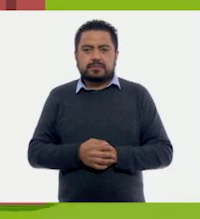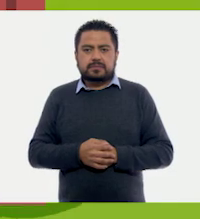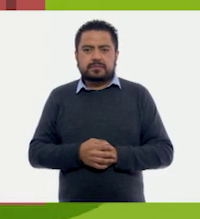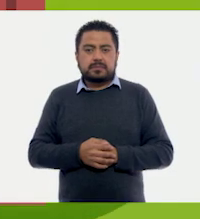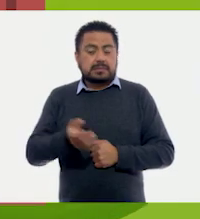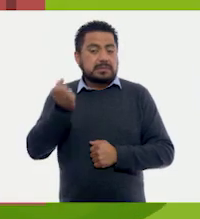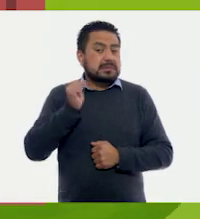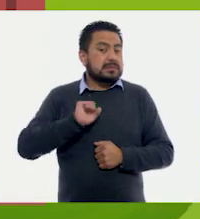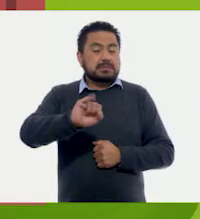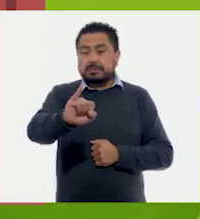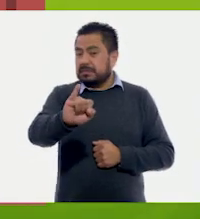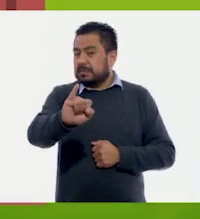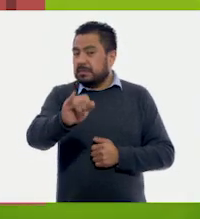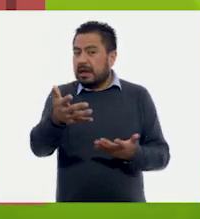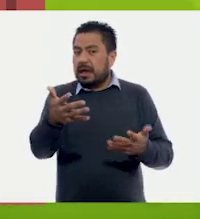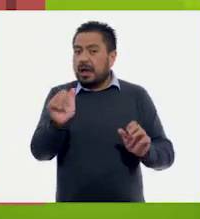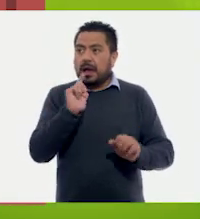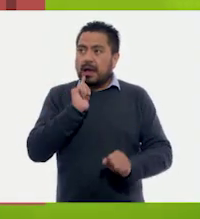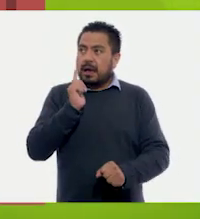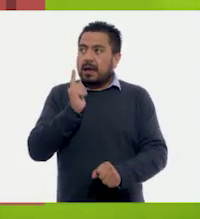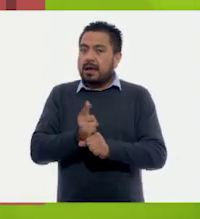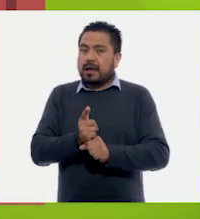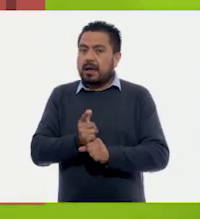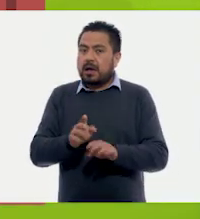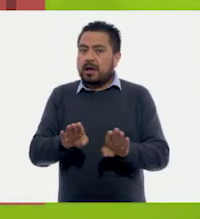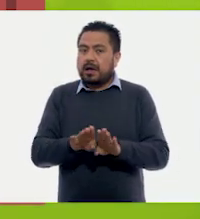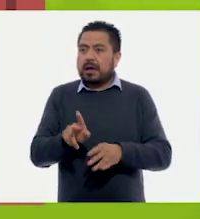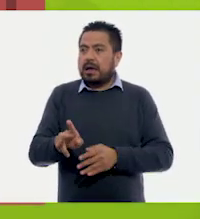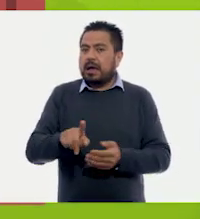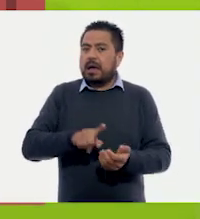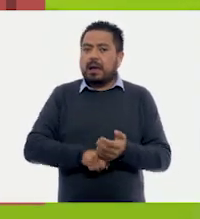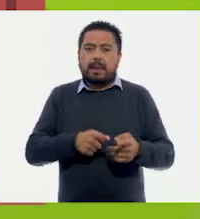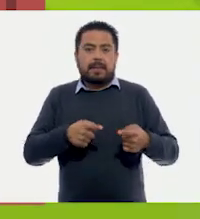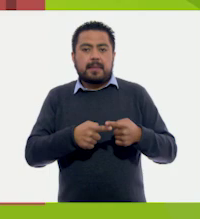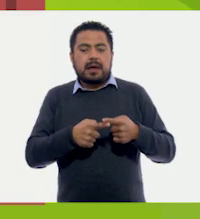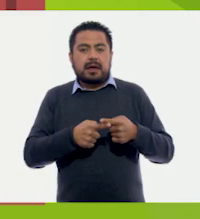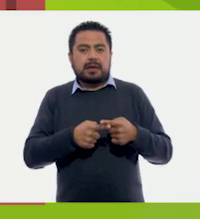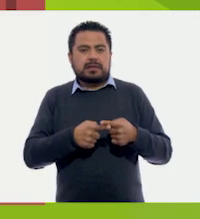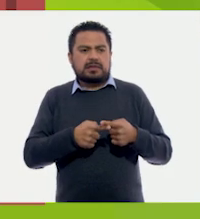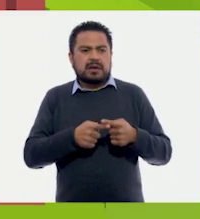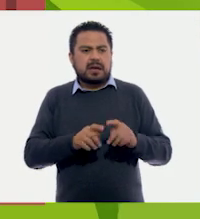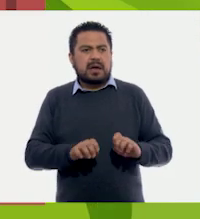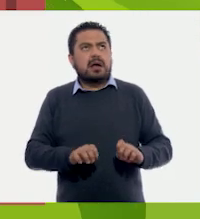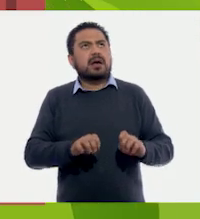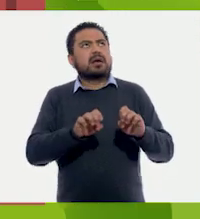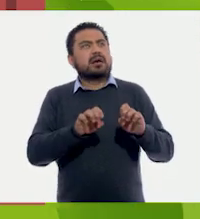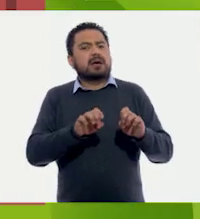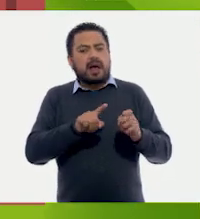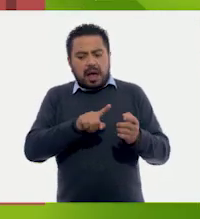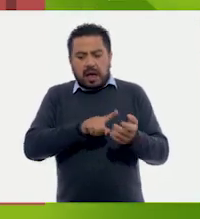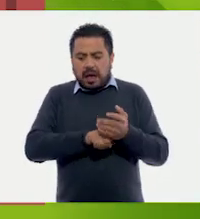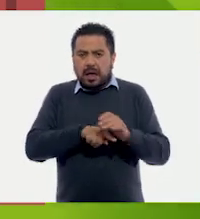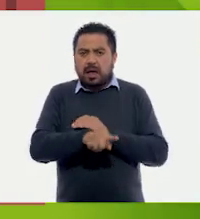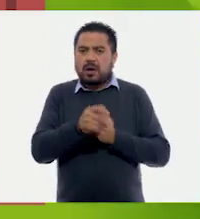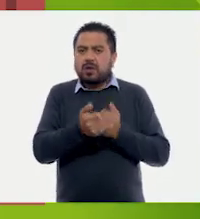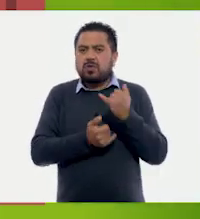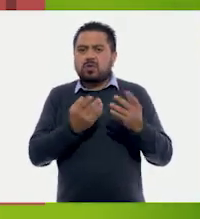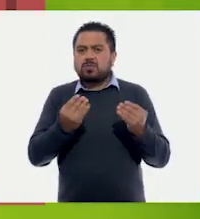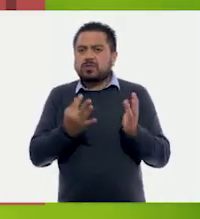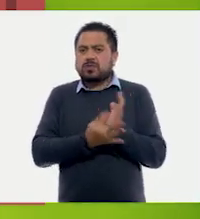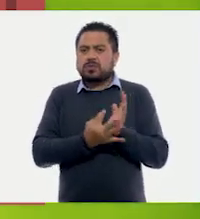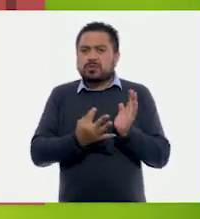¡Ah, sí! ¡Ya veo! Es como si este parque fuera un castillo. Y dentro hay muchos juegos